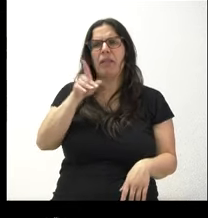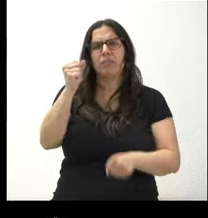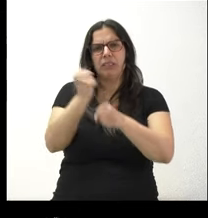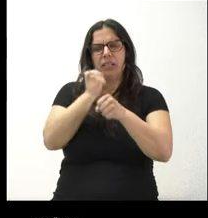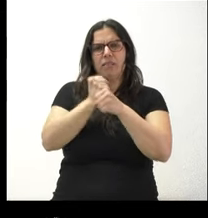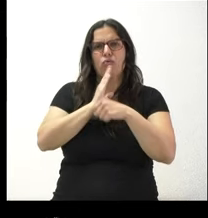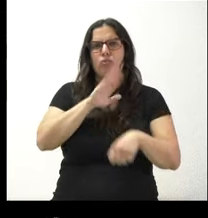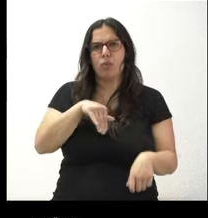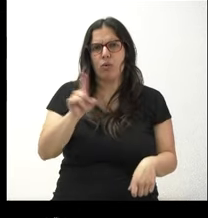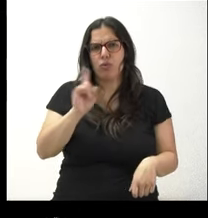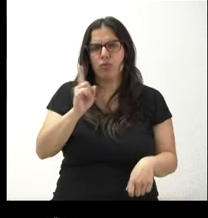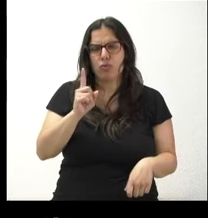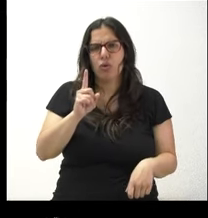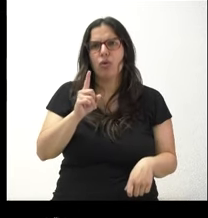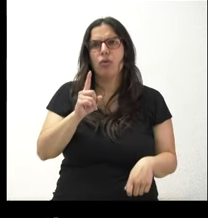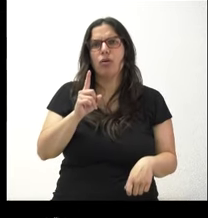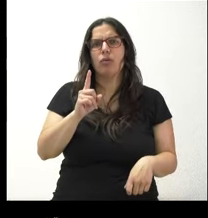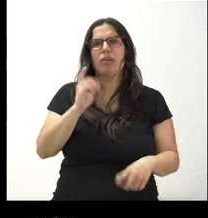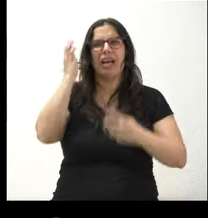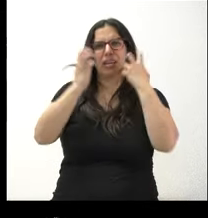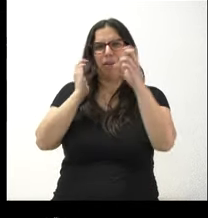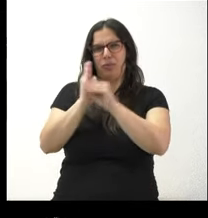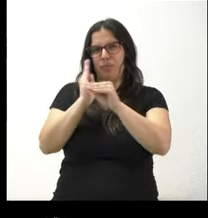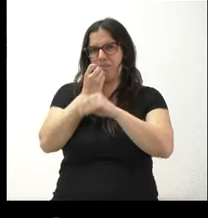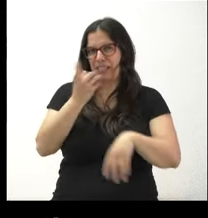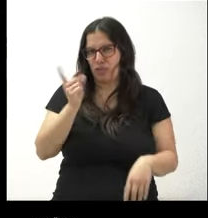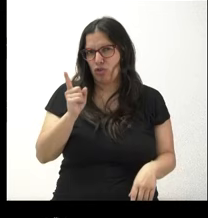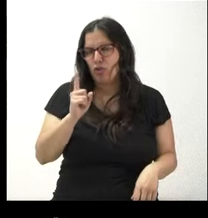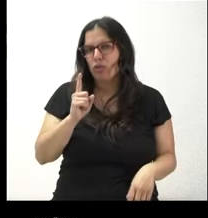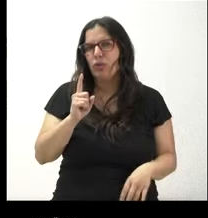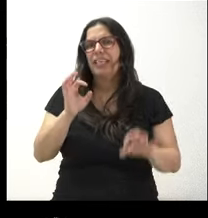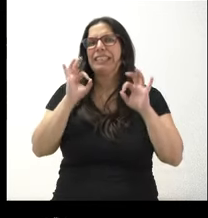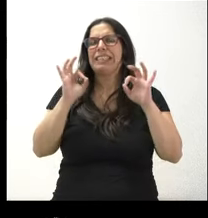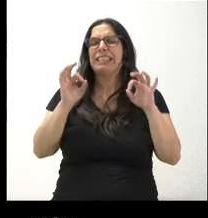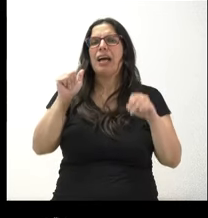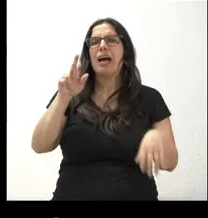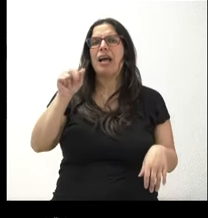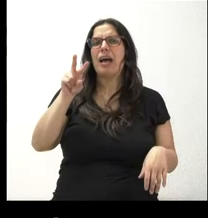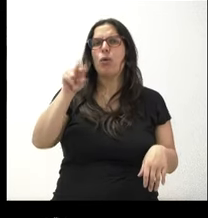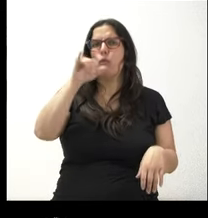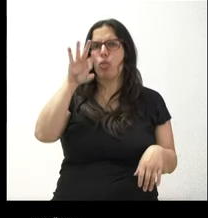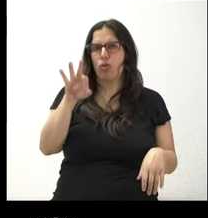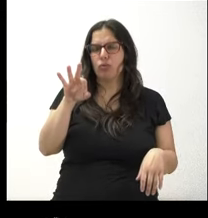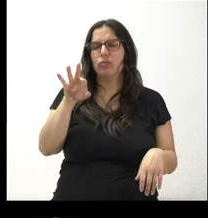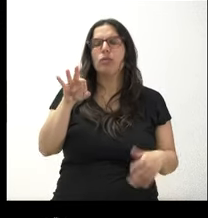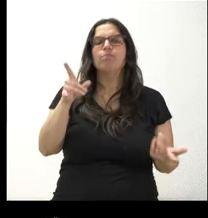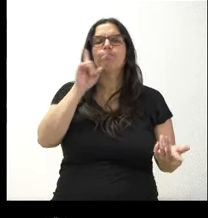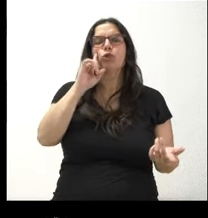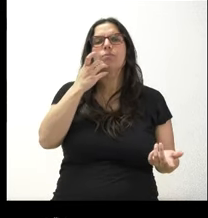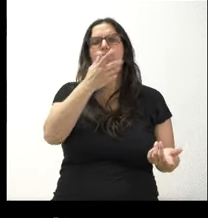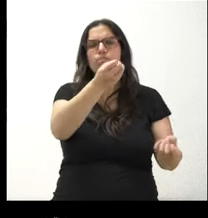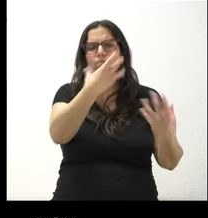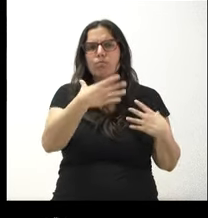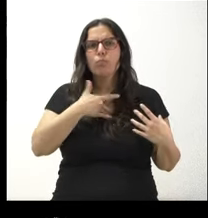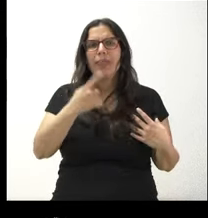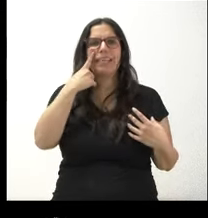adecuado en la granja con los animales, en concreto de Araúzo. No sé si nos puede decir, si los